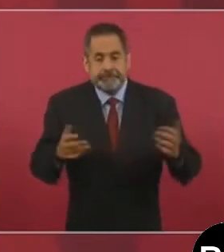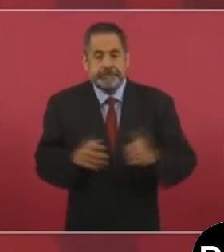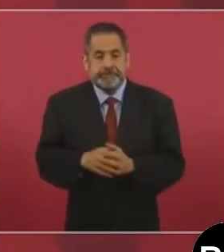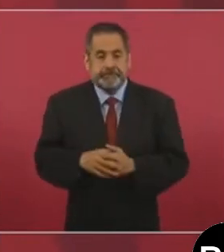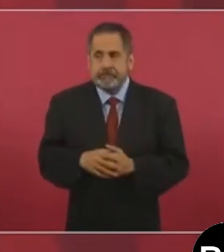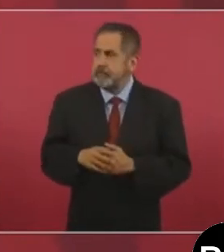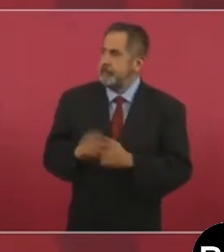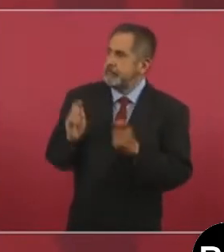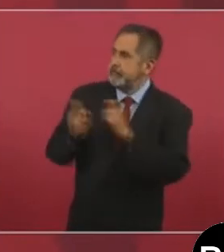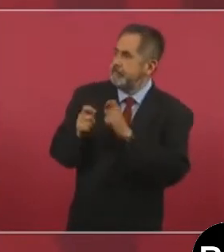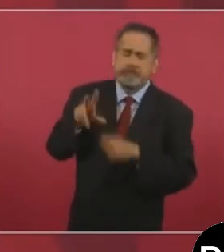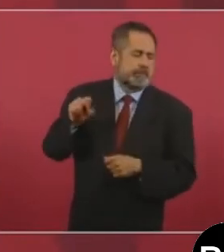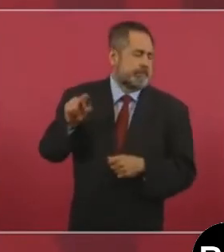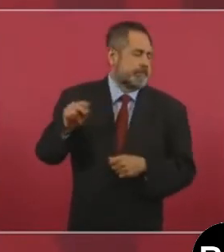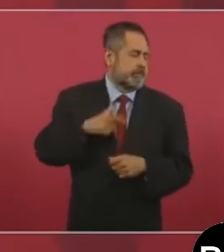ya cambió.